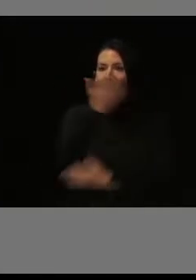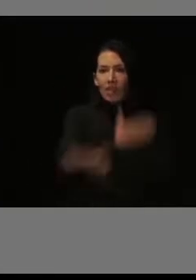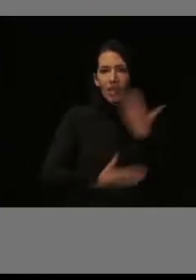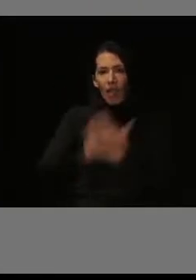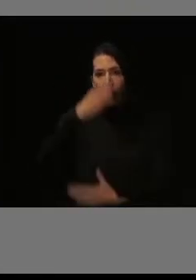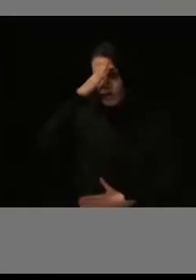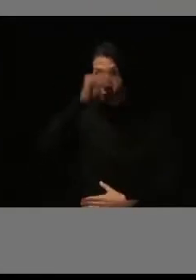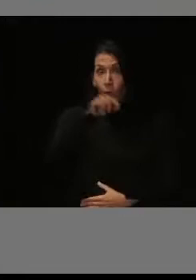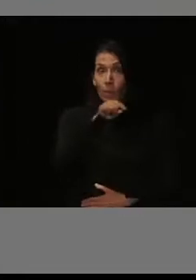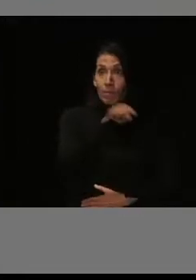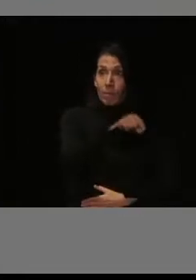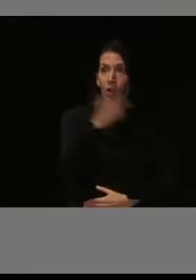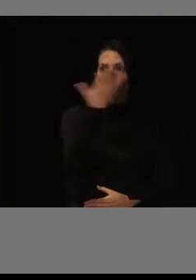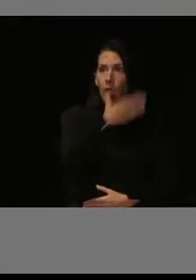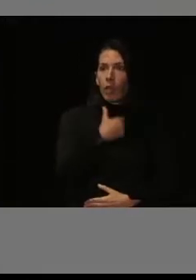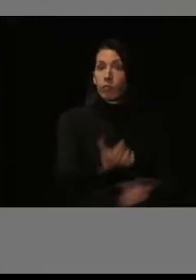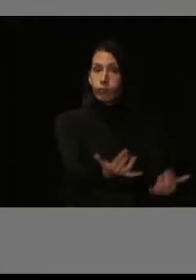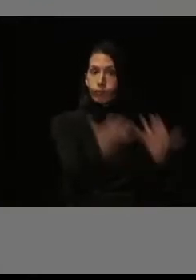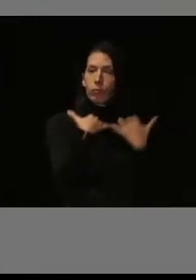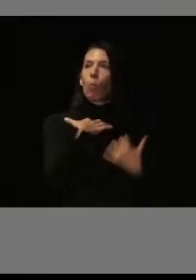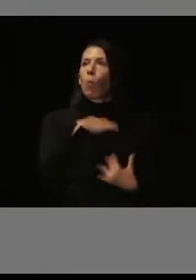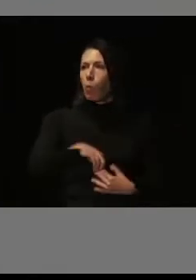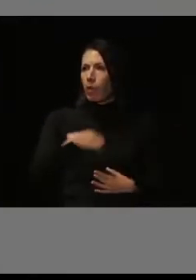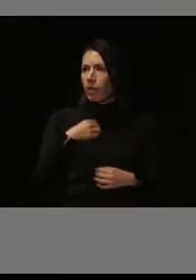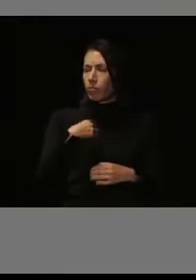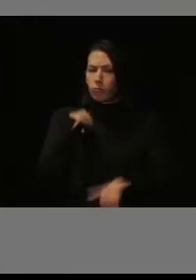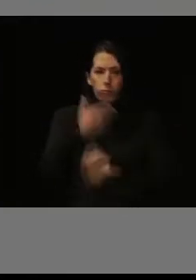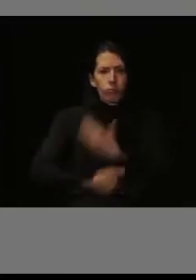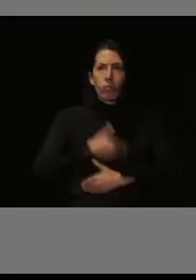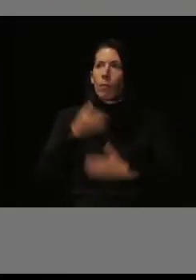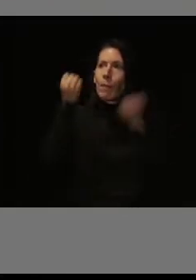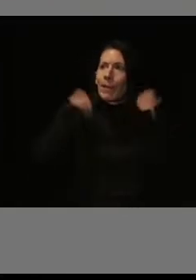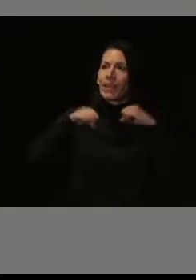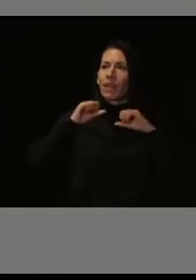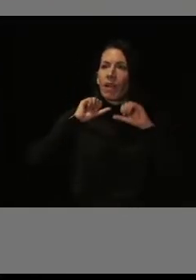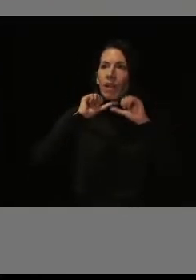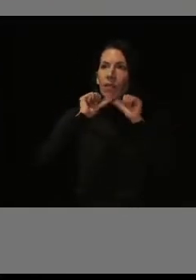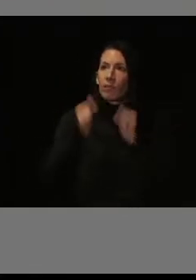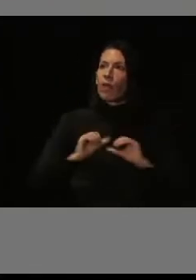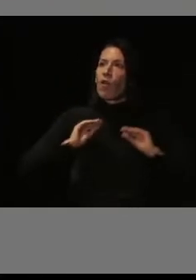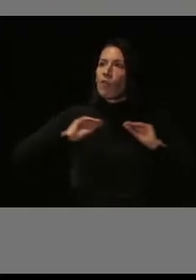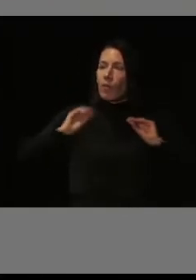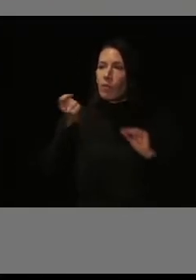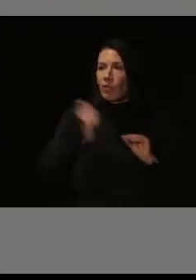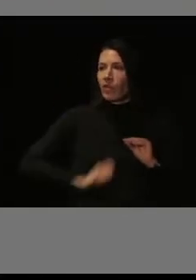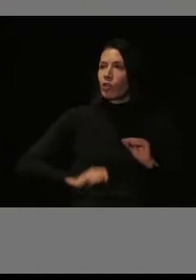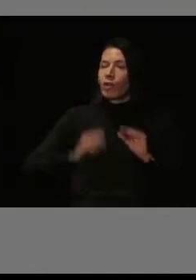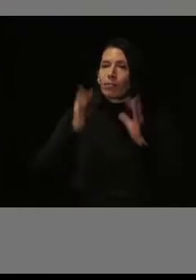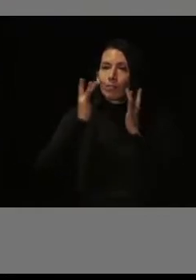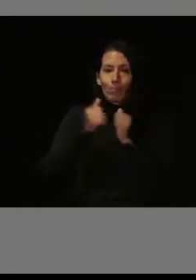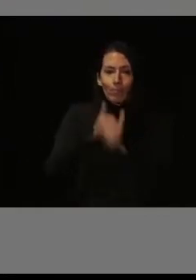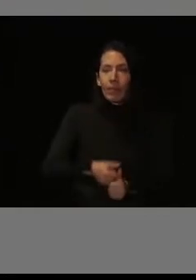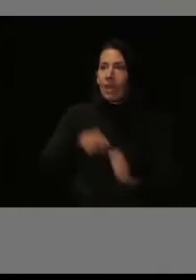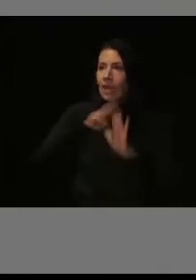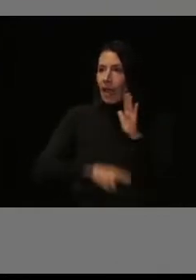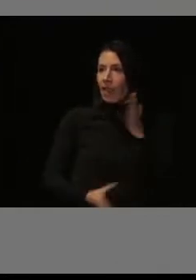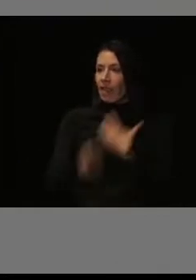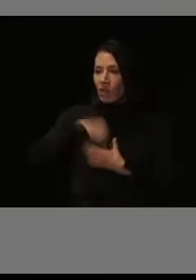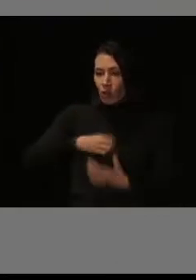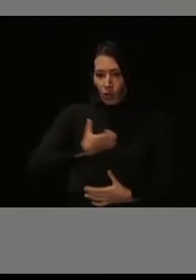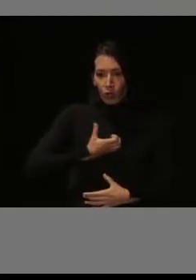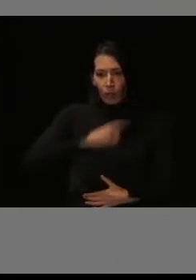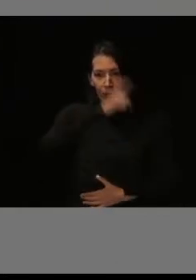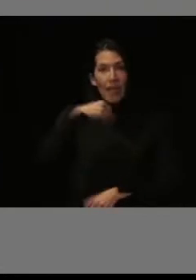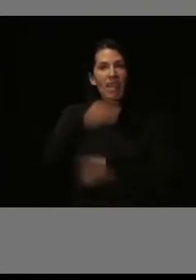de ese colegio pudieran desarrollar su práctica de formación profesional reglada en el Ayuntamiento de Madrid. En concreto, se realizaron